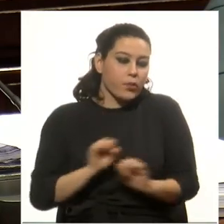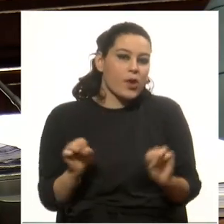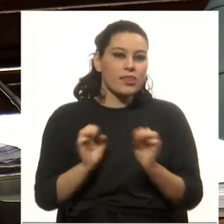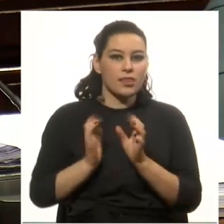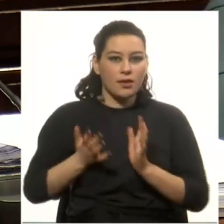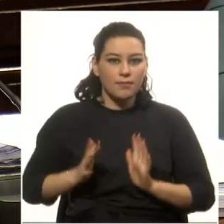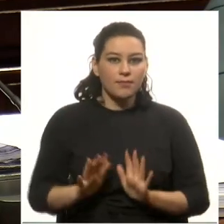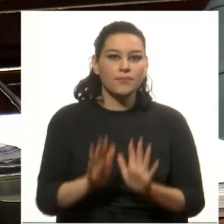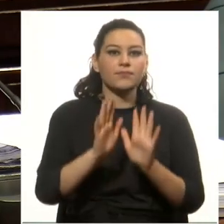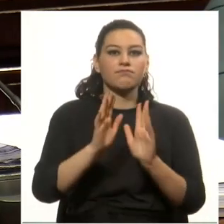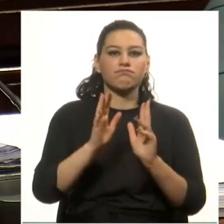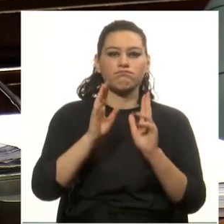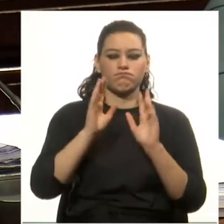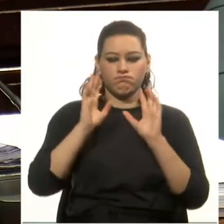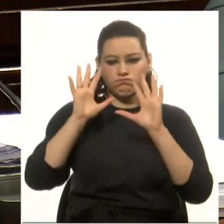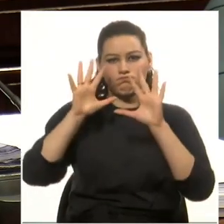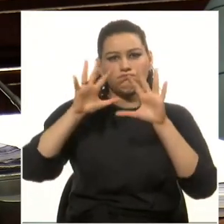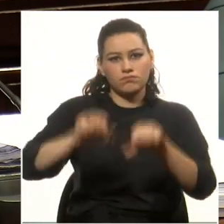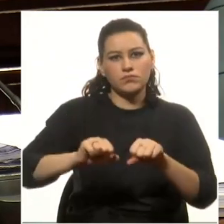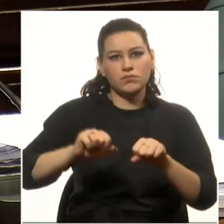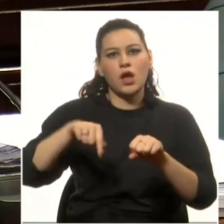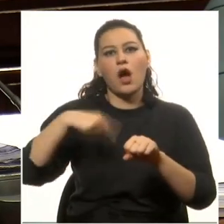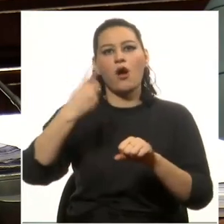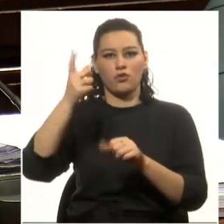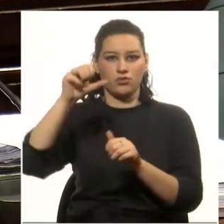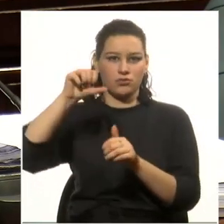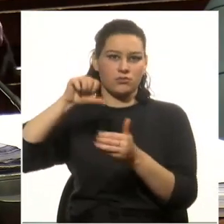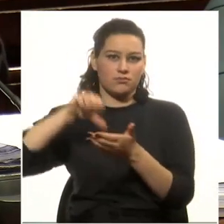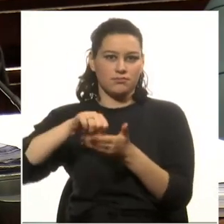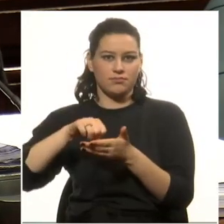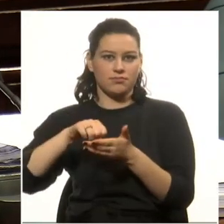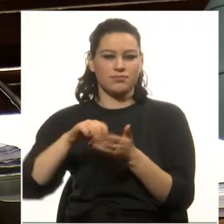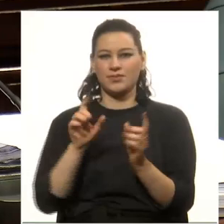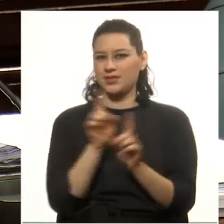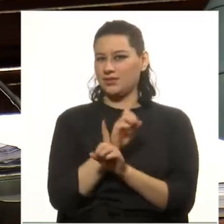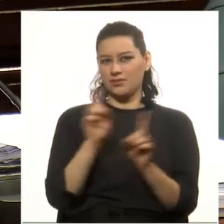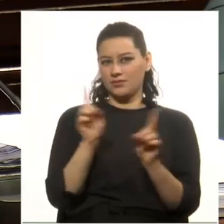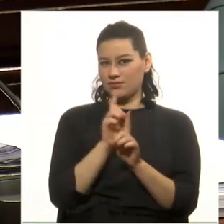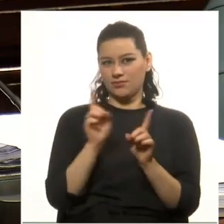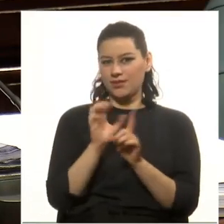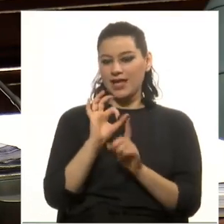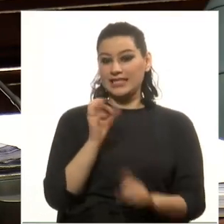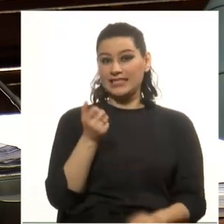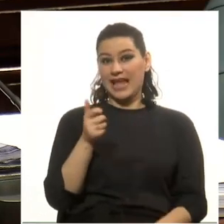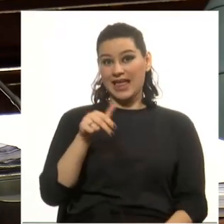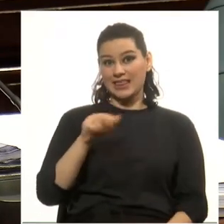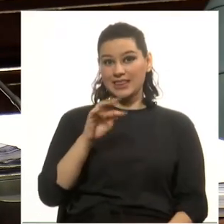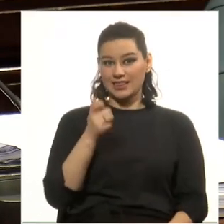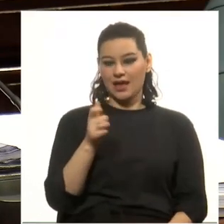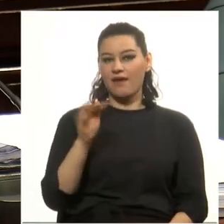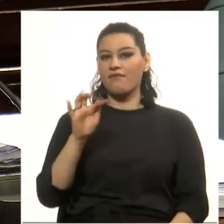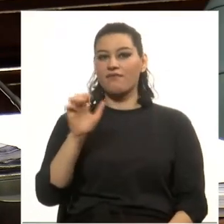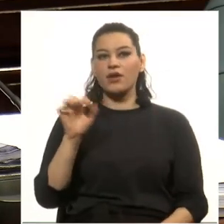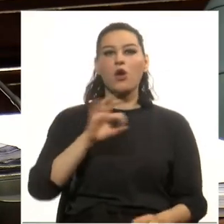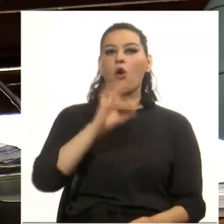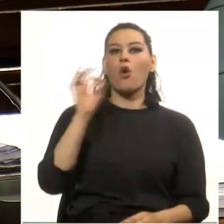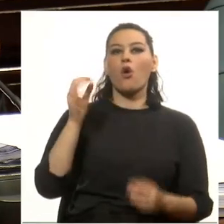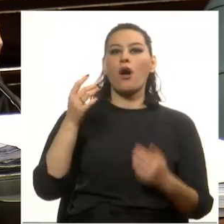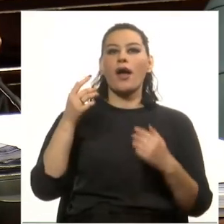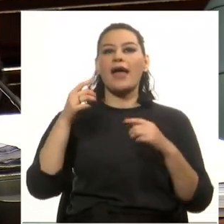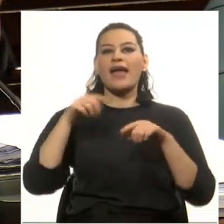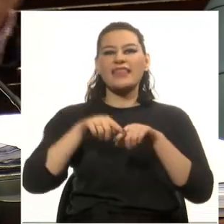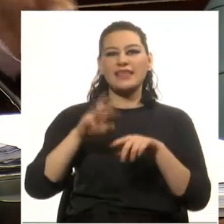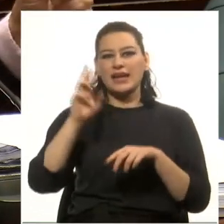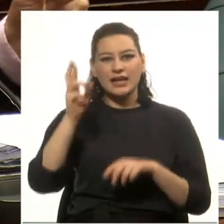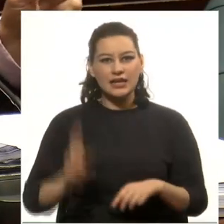el sometimiento a alguna otra potencia. No estaba en Santa Fe, no estaba Entre Ríos, no